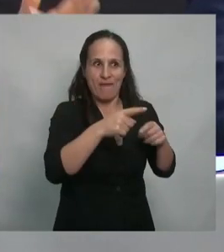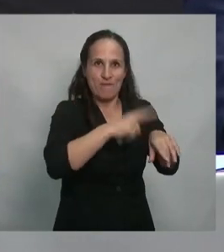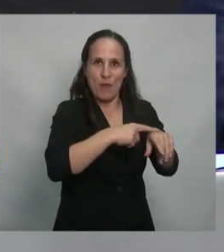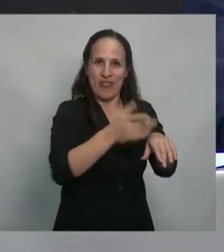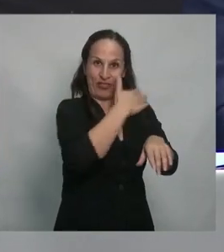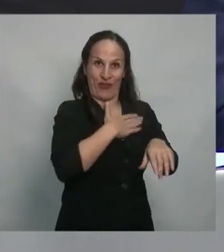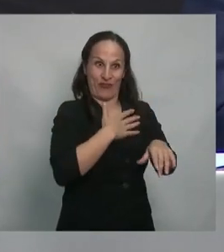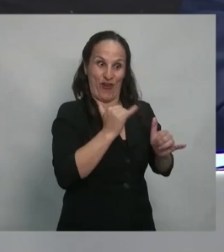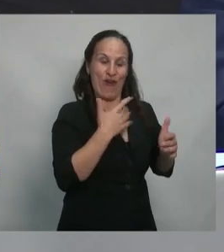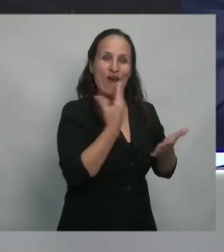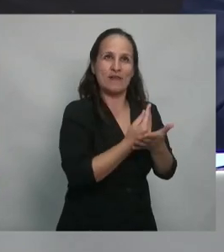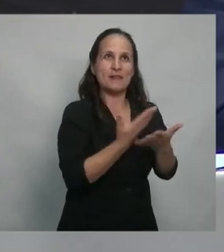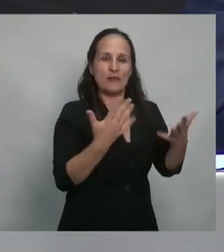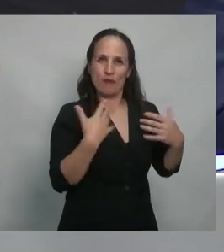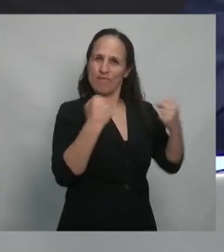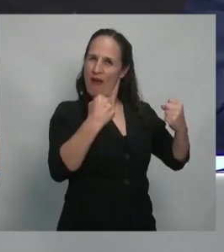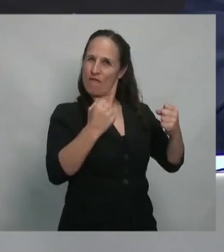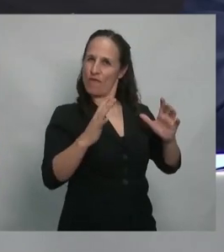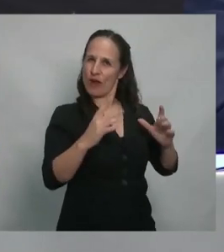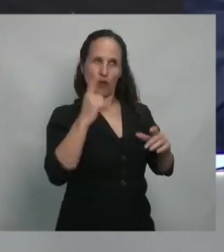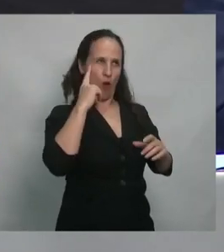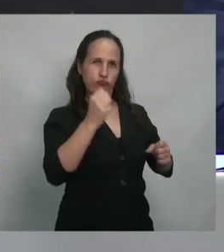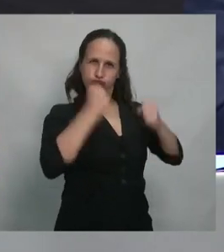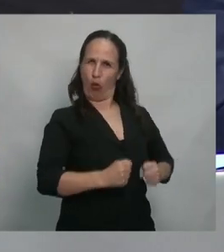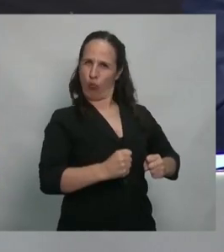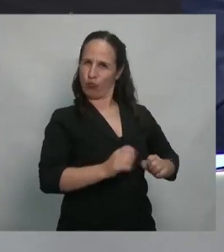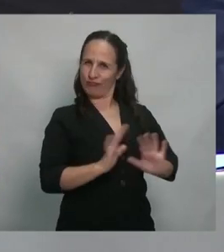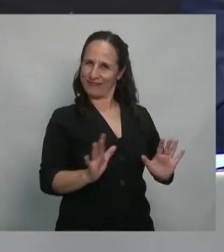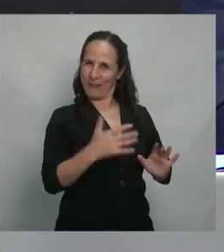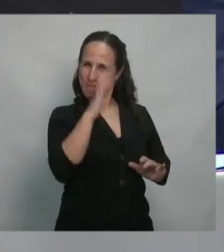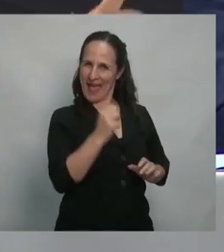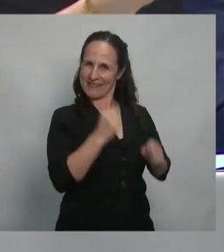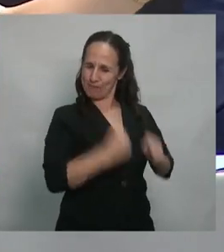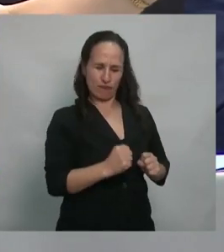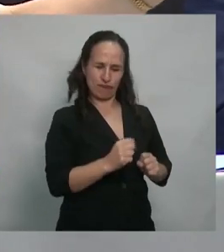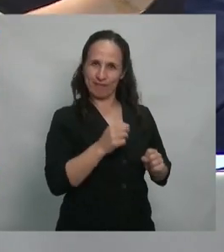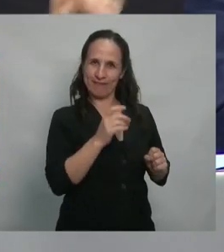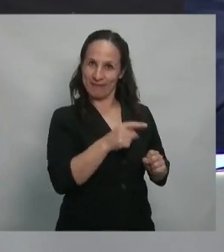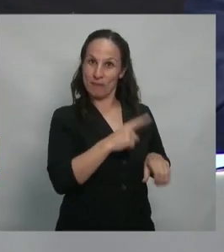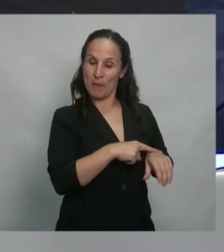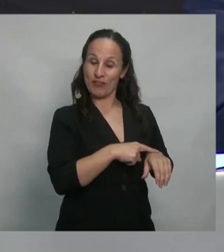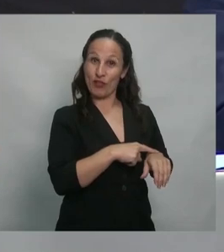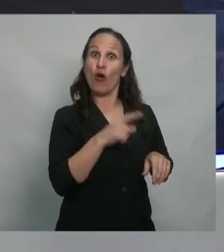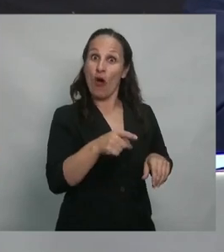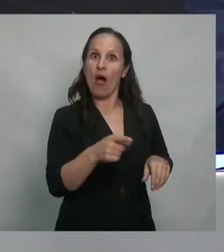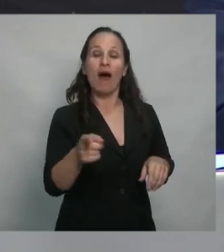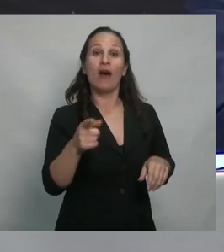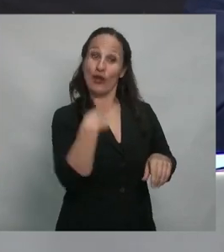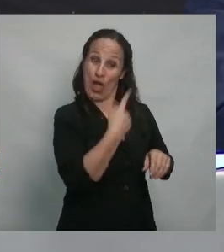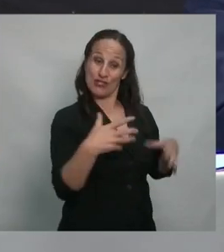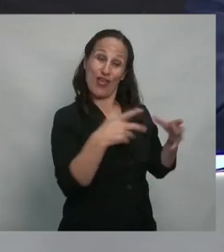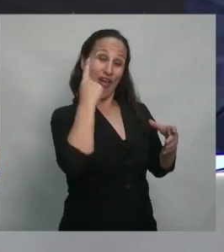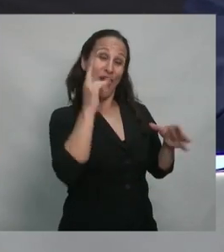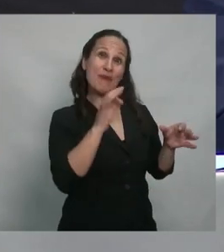más radicalizadas, si se quiere. Sí, es cierto. Bueno, en ese momento nos decían comunistas.